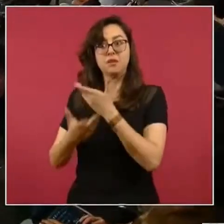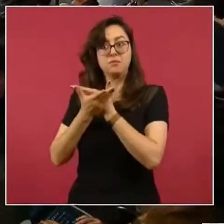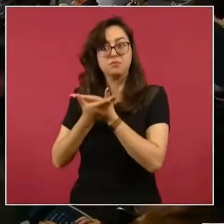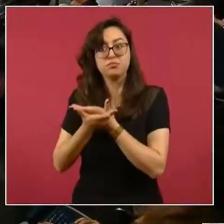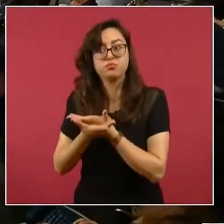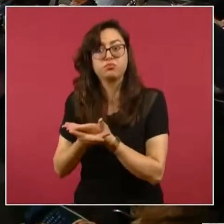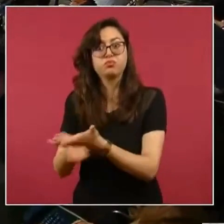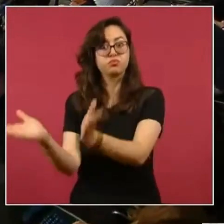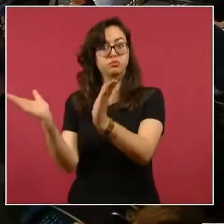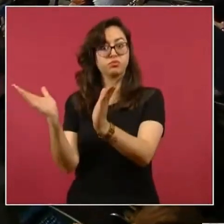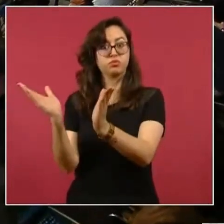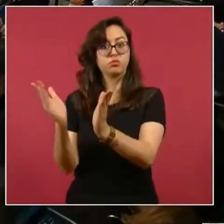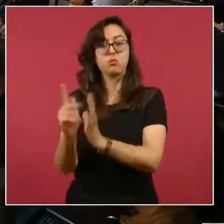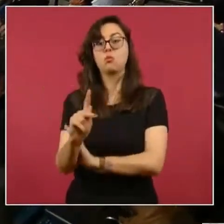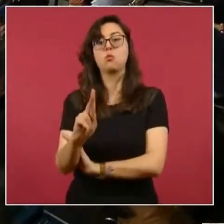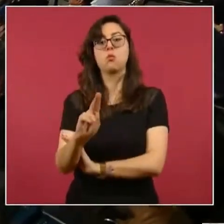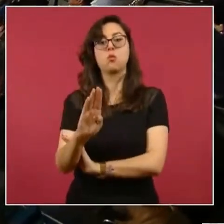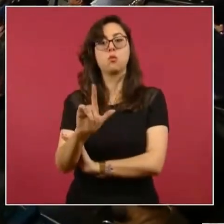salud.